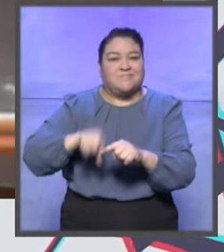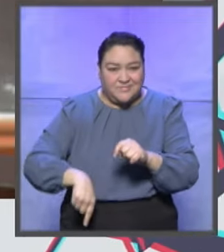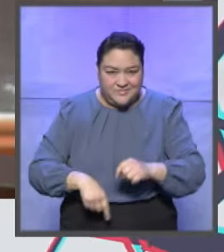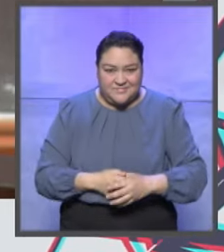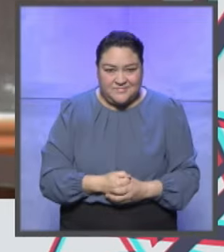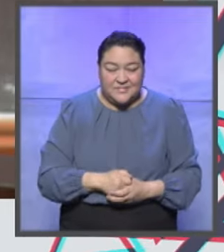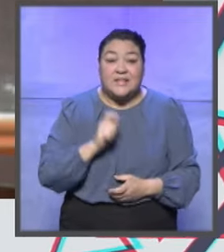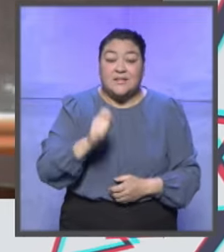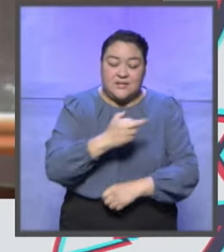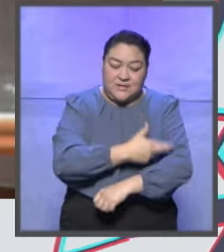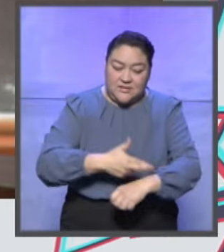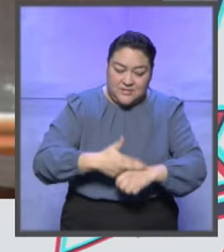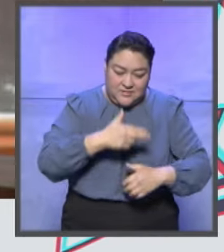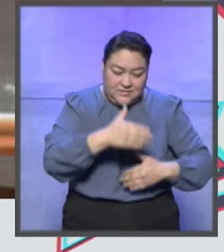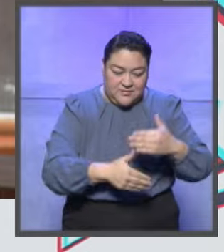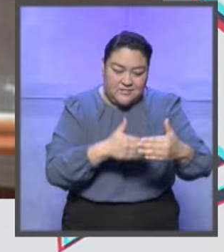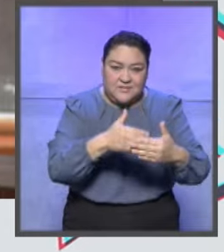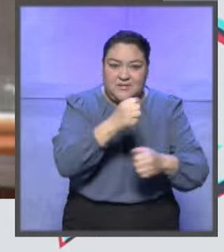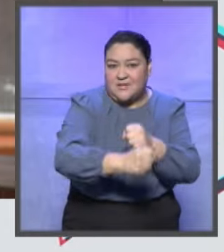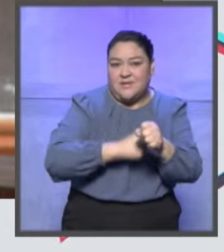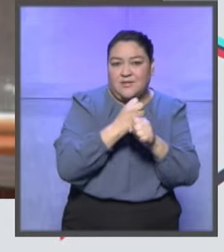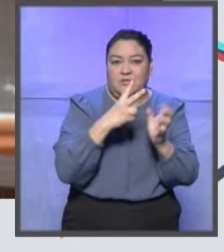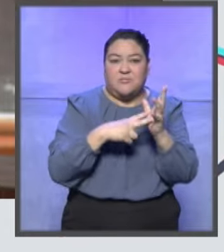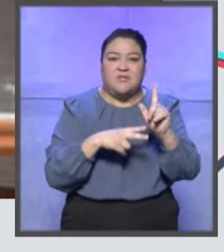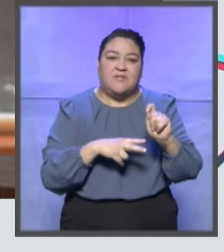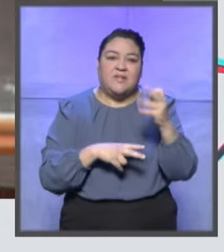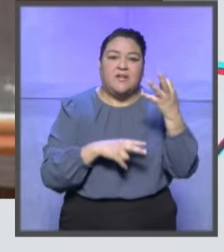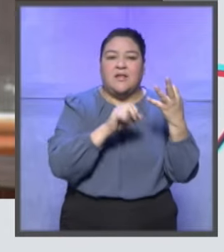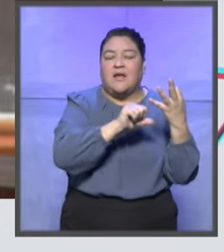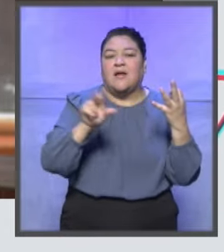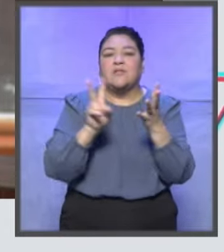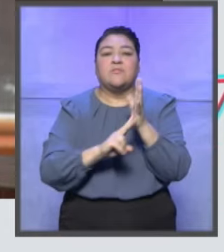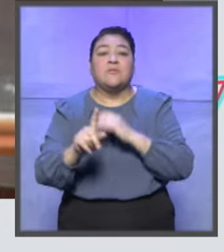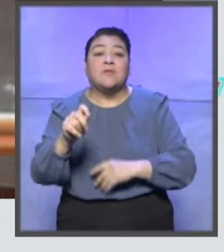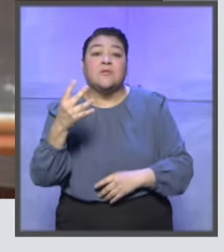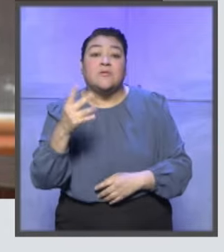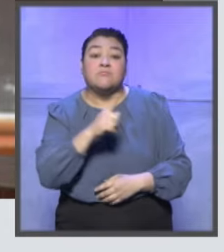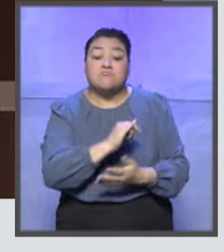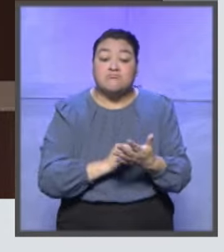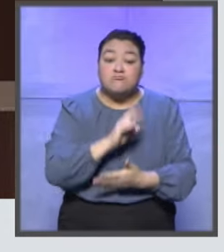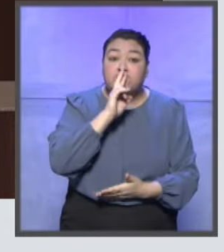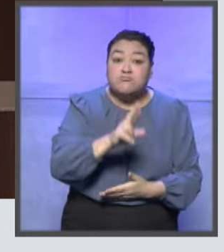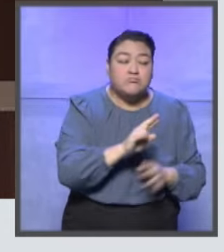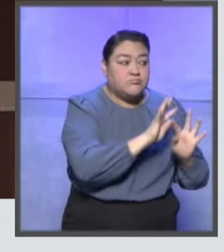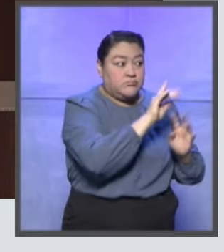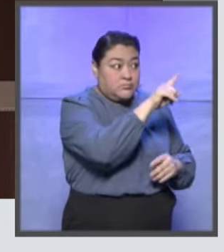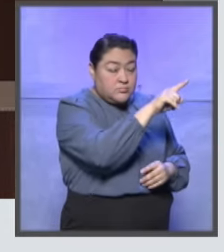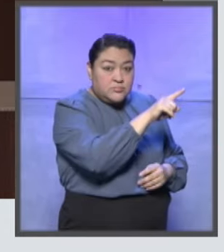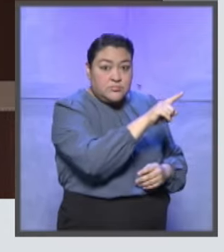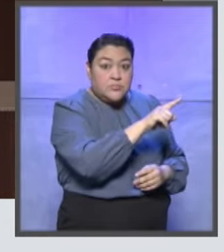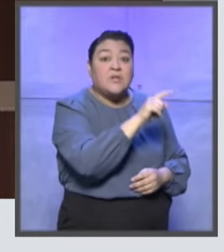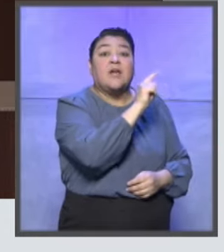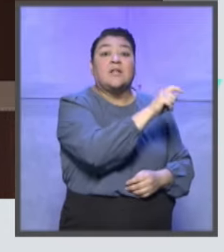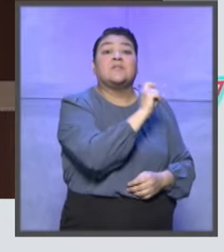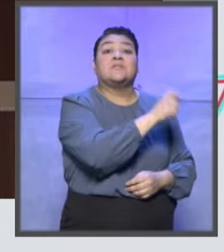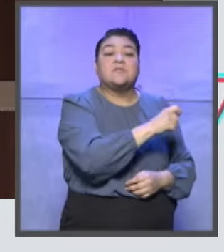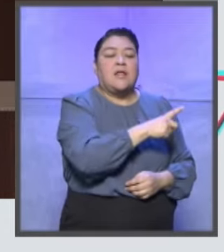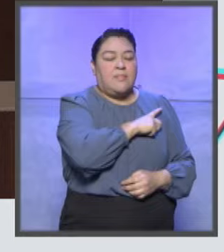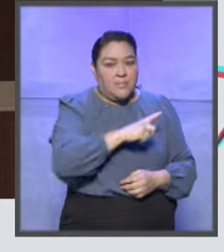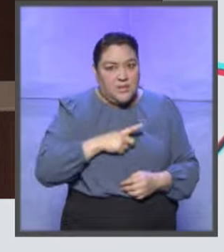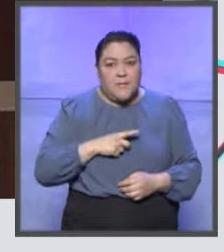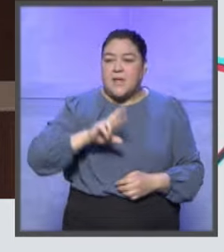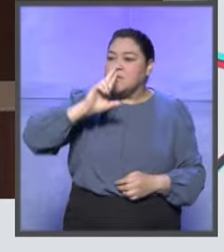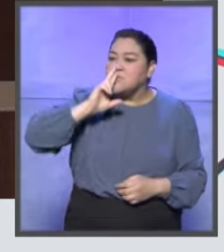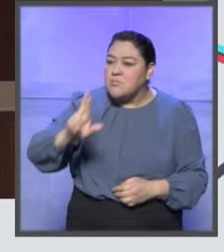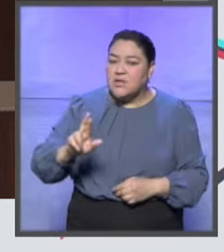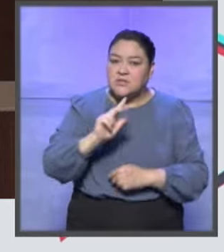con discapacidad. En el proceso electoral federal 2023-2024 se determinó que el Consejo General del INE